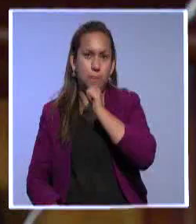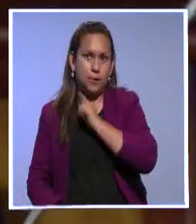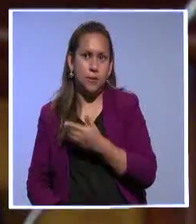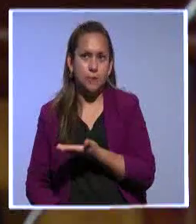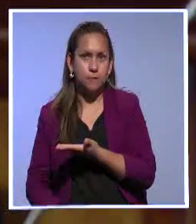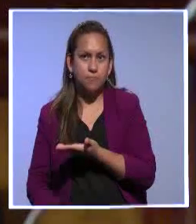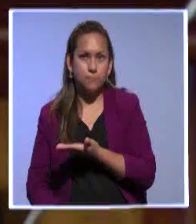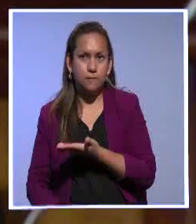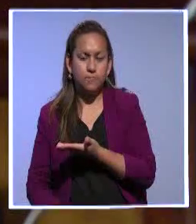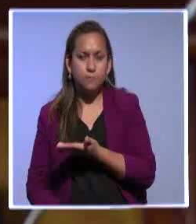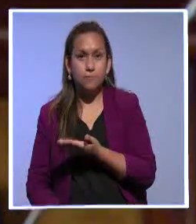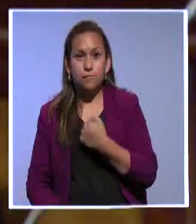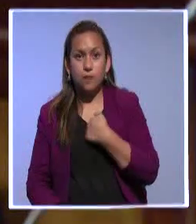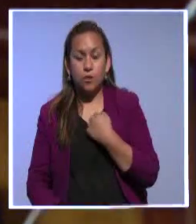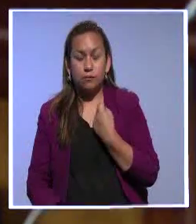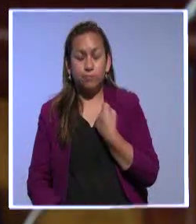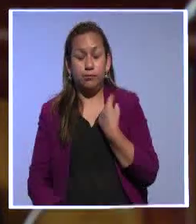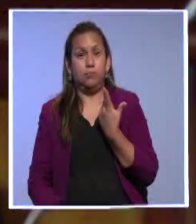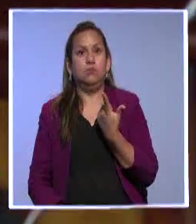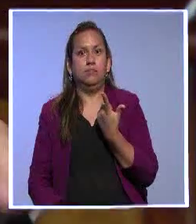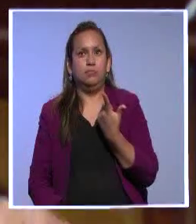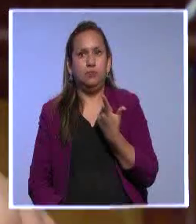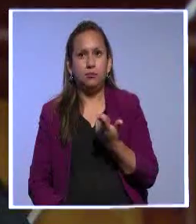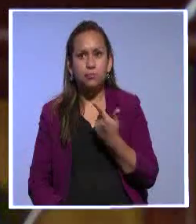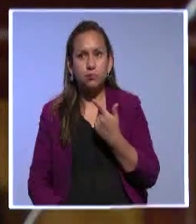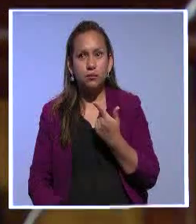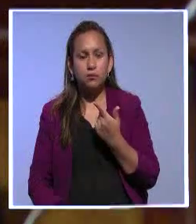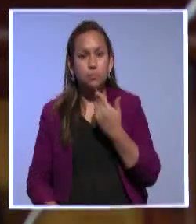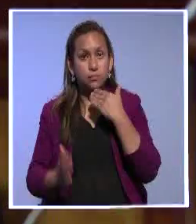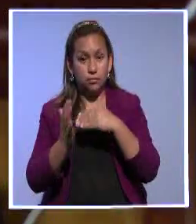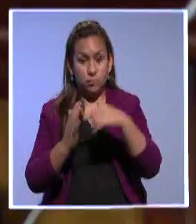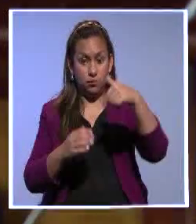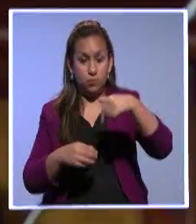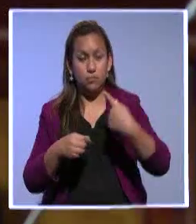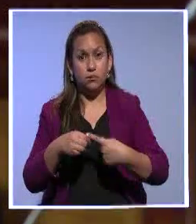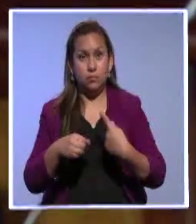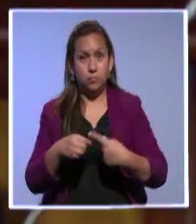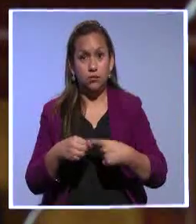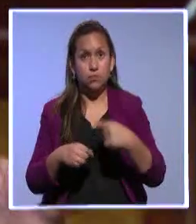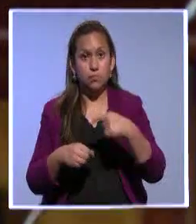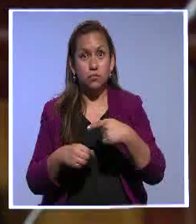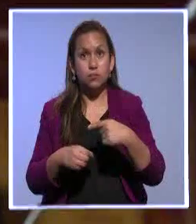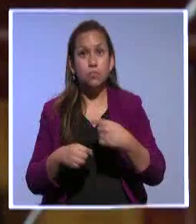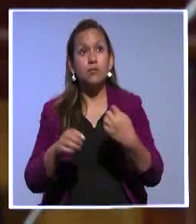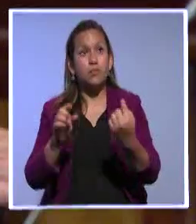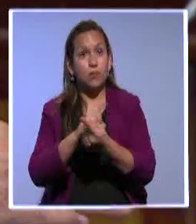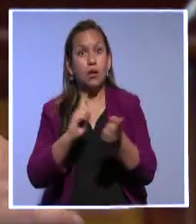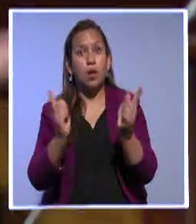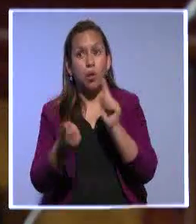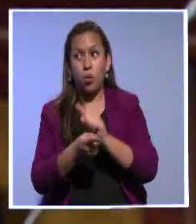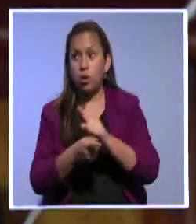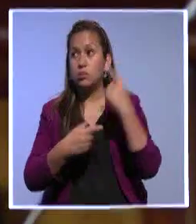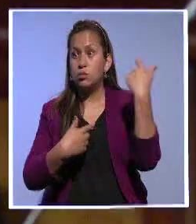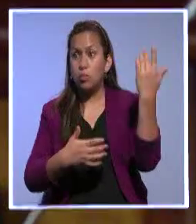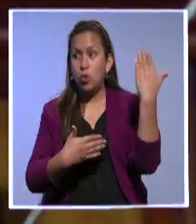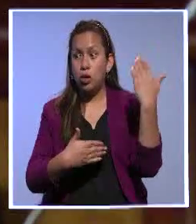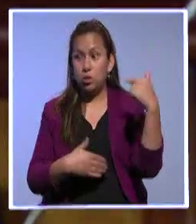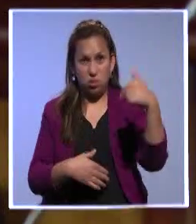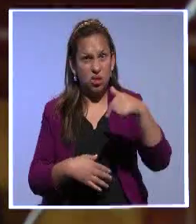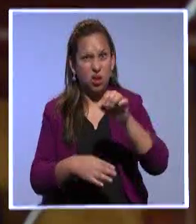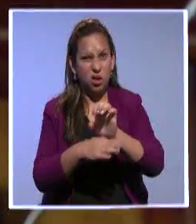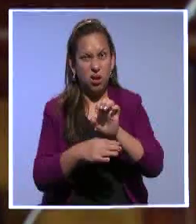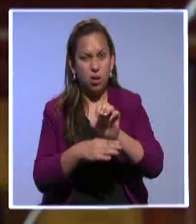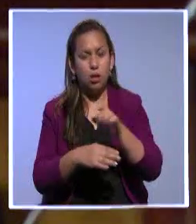A mí realmente me causa sorpresa escuchar, especialmente aquí en la capital de la República, incluso en foros políticos que no tienen nada que ver con el gobierno,